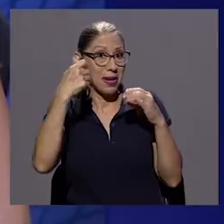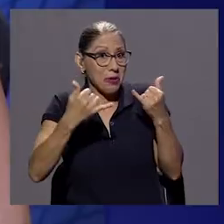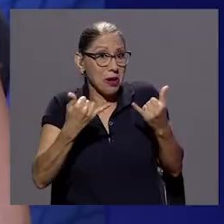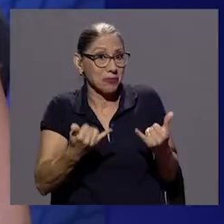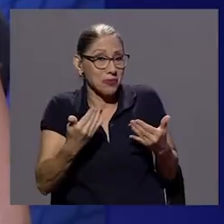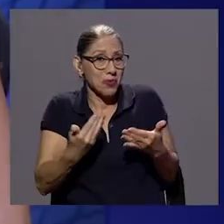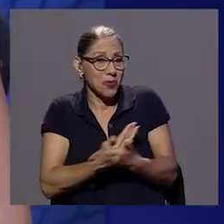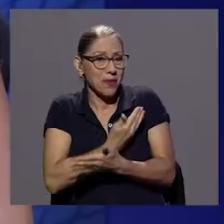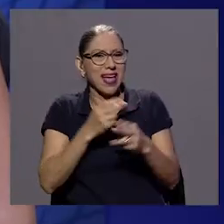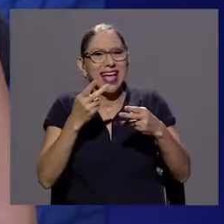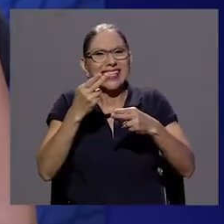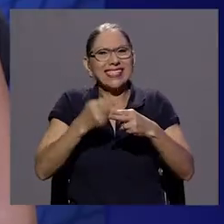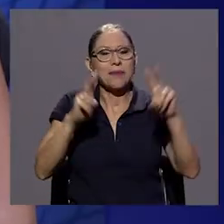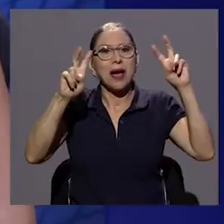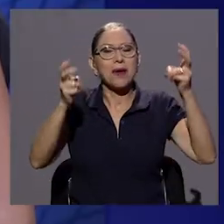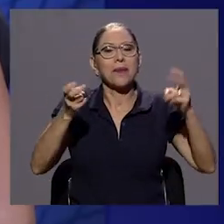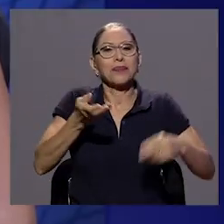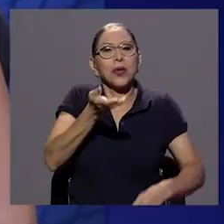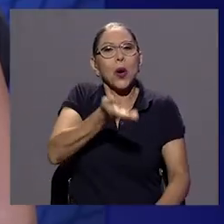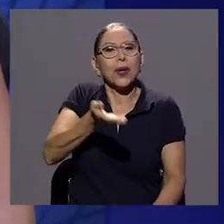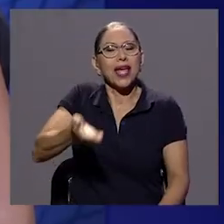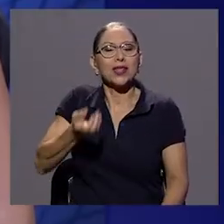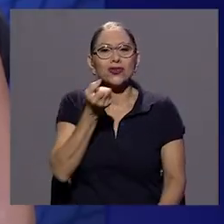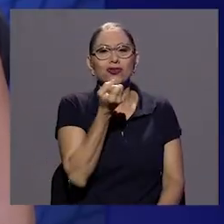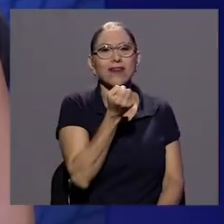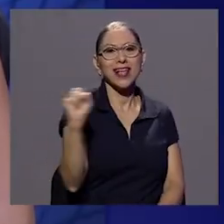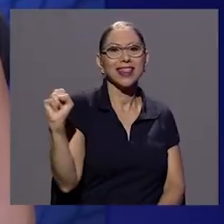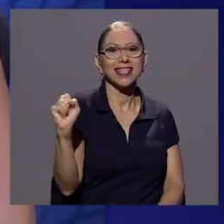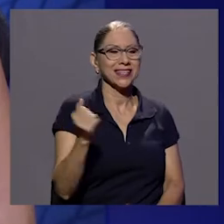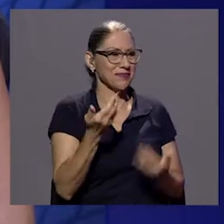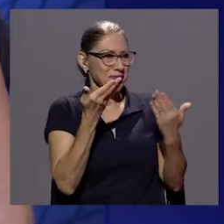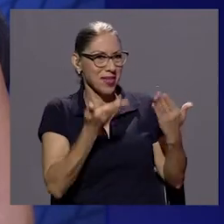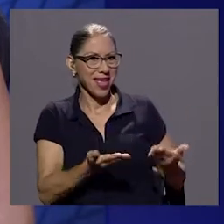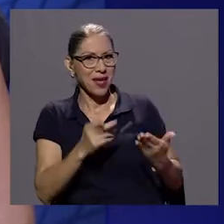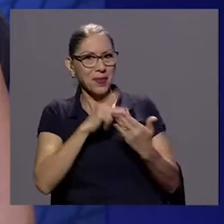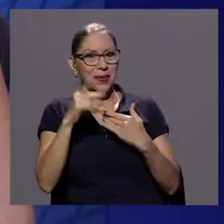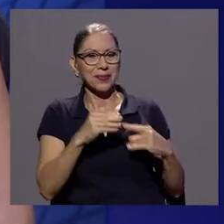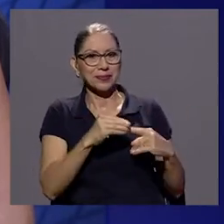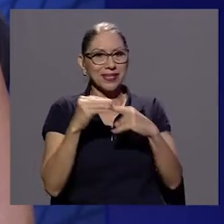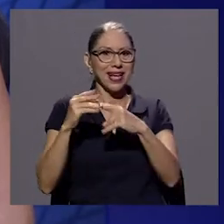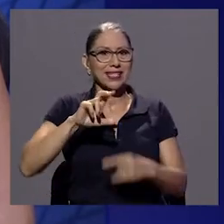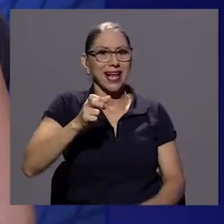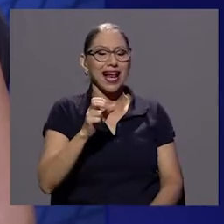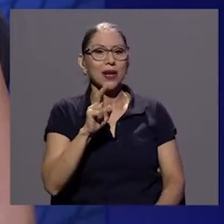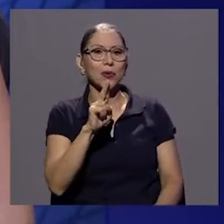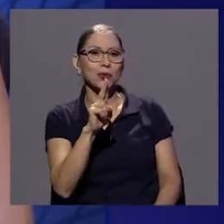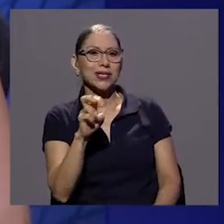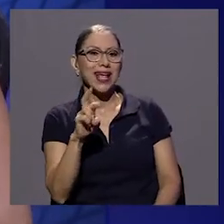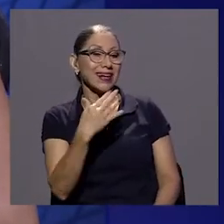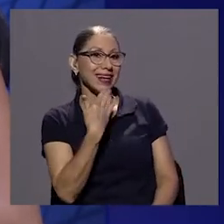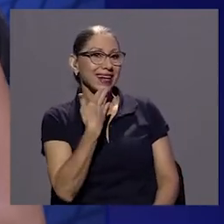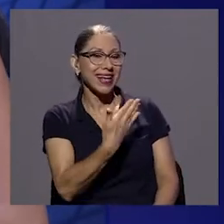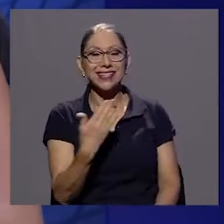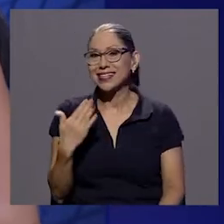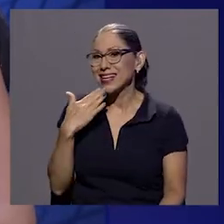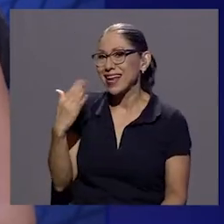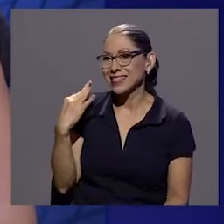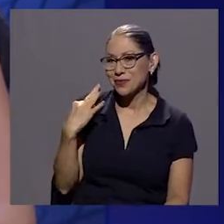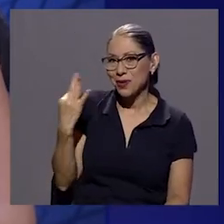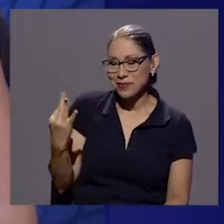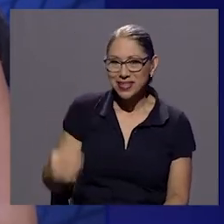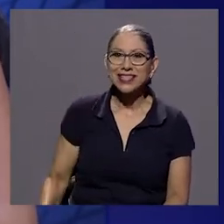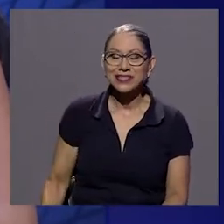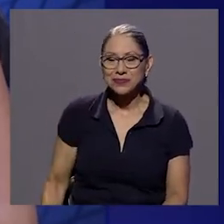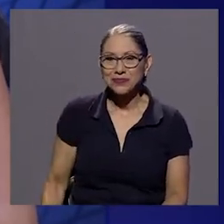Objetos Rebeldes y nos acompaña aquí en el set en especiales Canal OCR muchísimas gracias Carolina gracias, muchísimas gracias por la